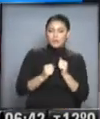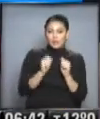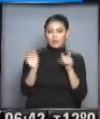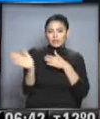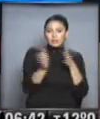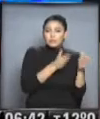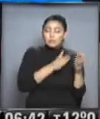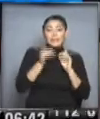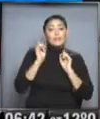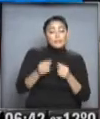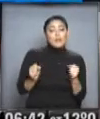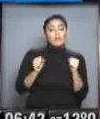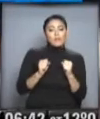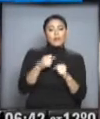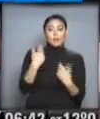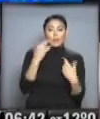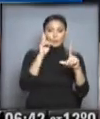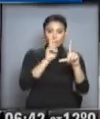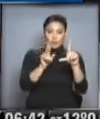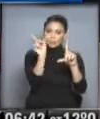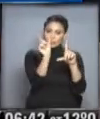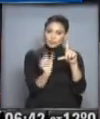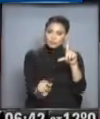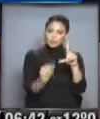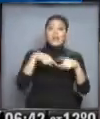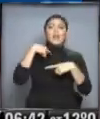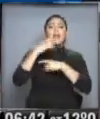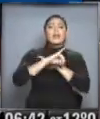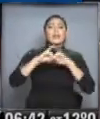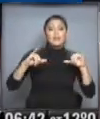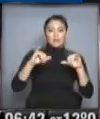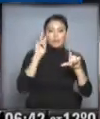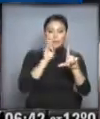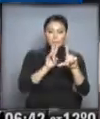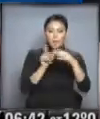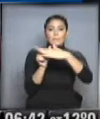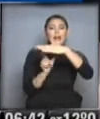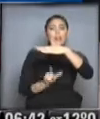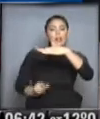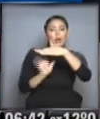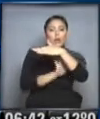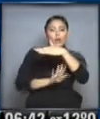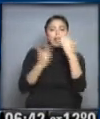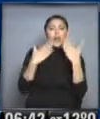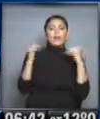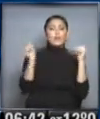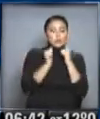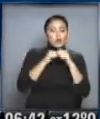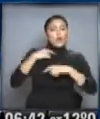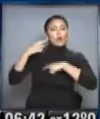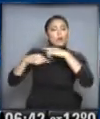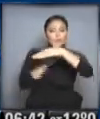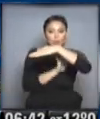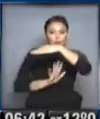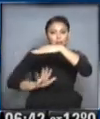es muy importante y esto lo podemos observar en el pronóstico que nos está indicando en la región patagónica que el aire frío sigue avanzando